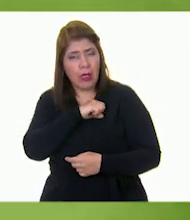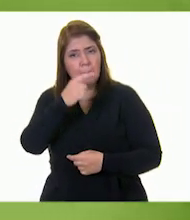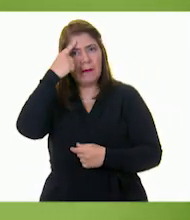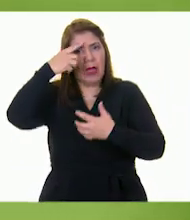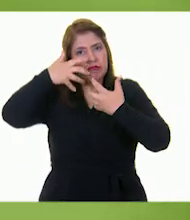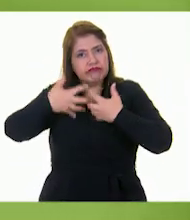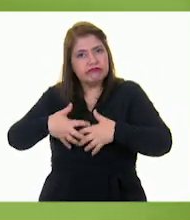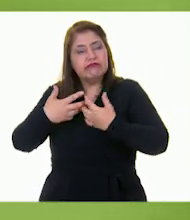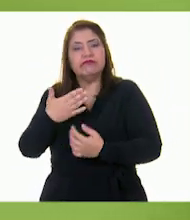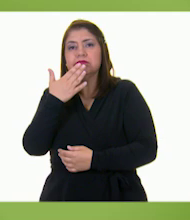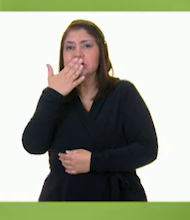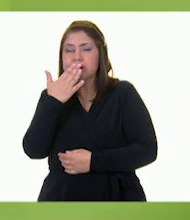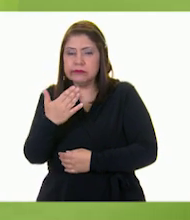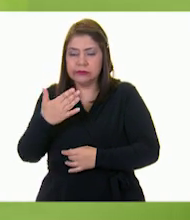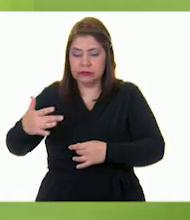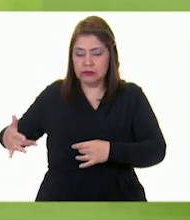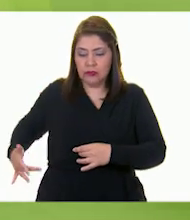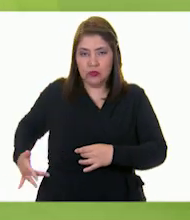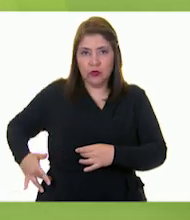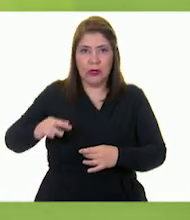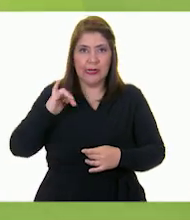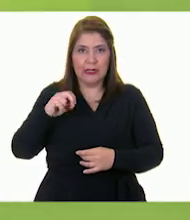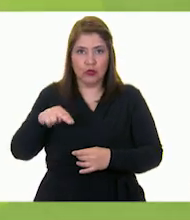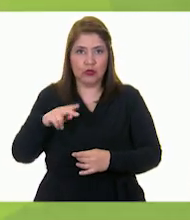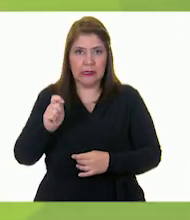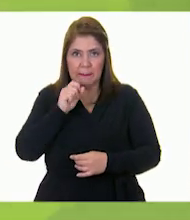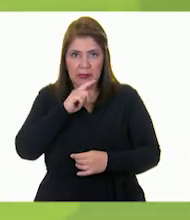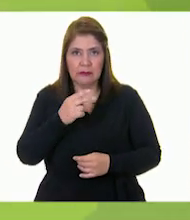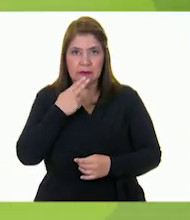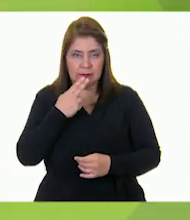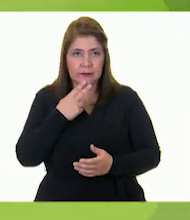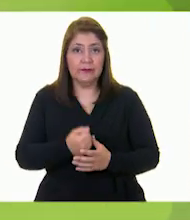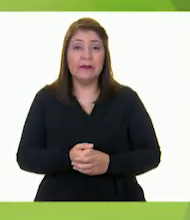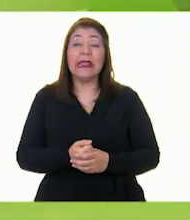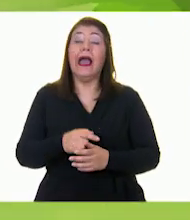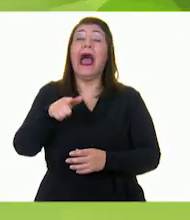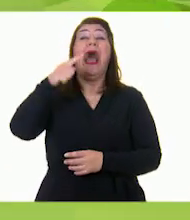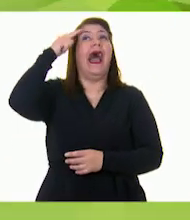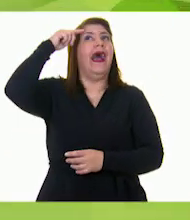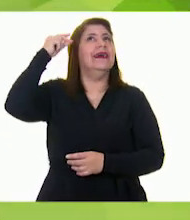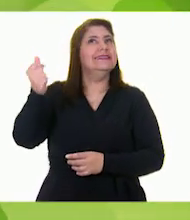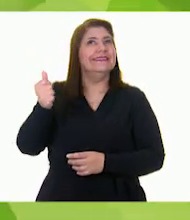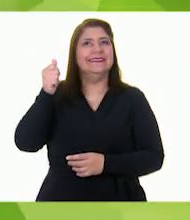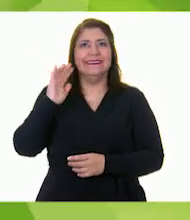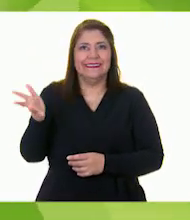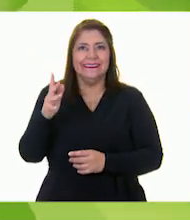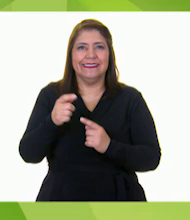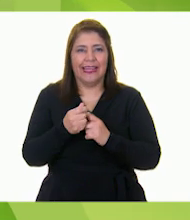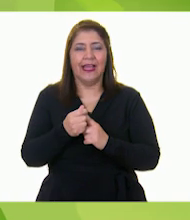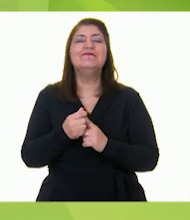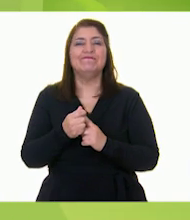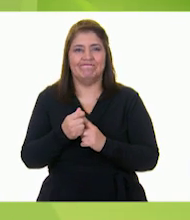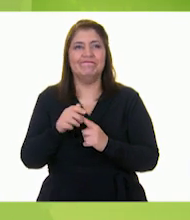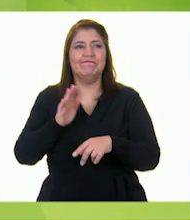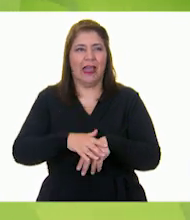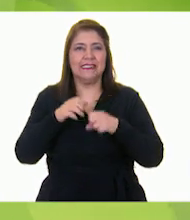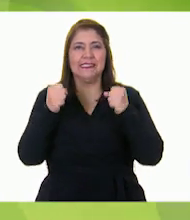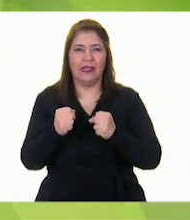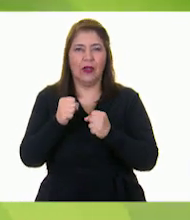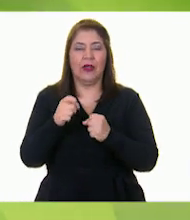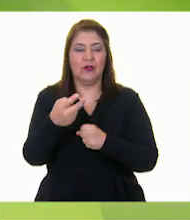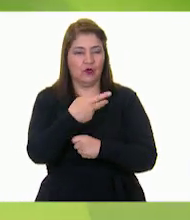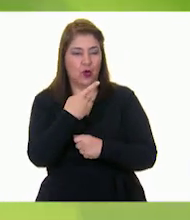funcionamiento de sus riñones. Ya sé, dijo Maní, vamos a convertirnos